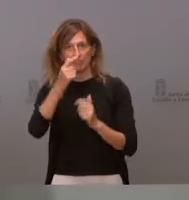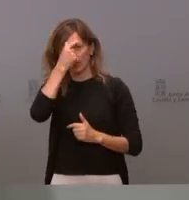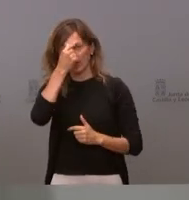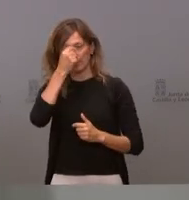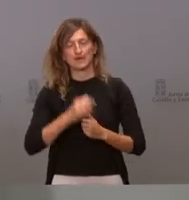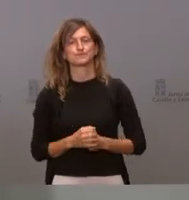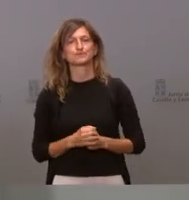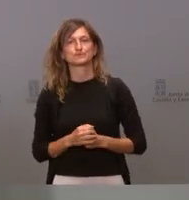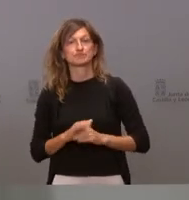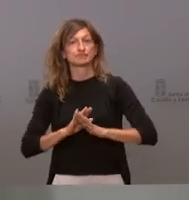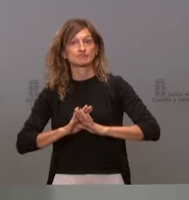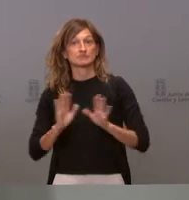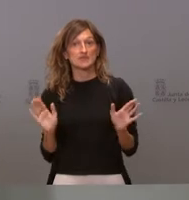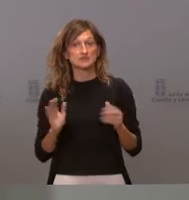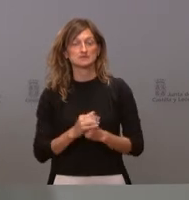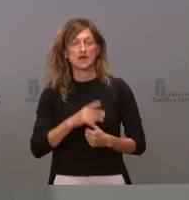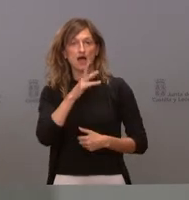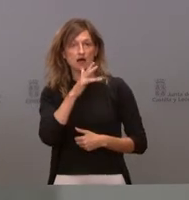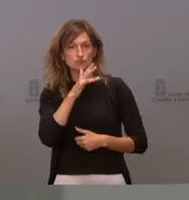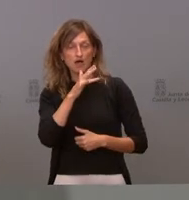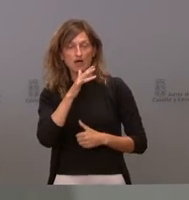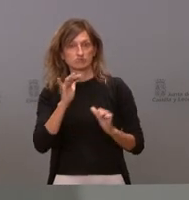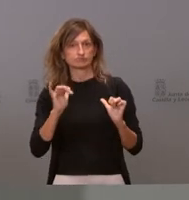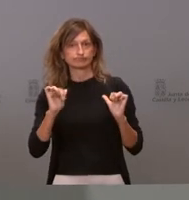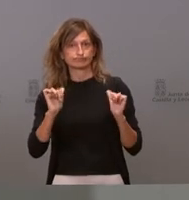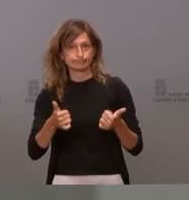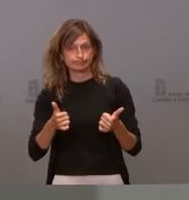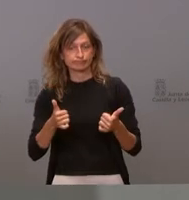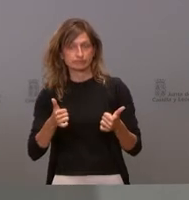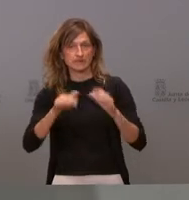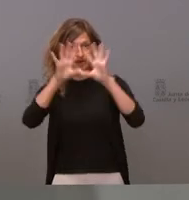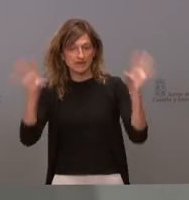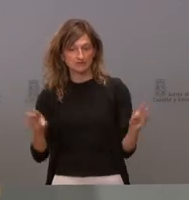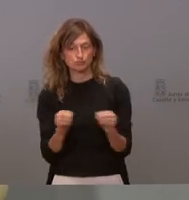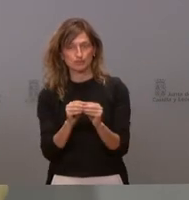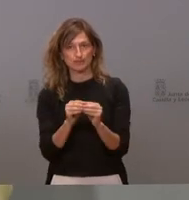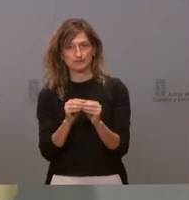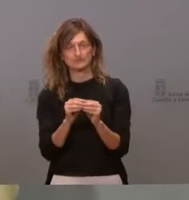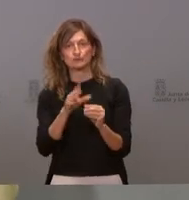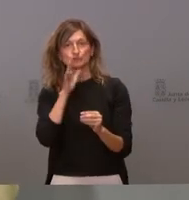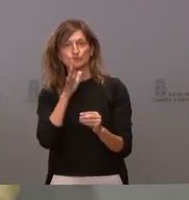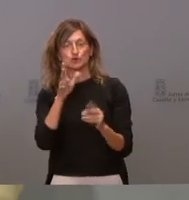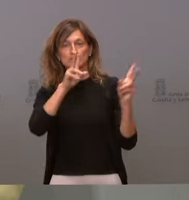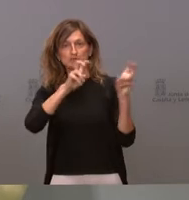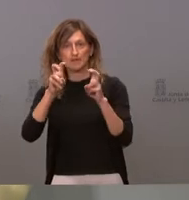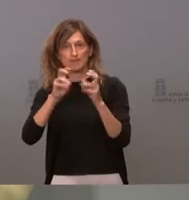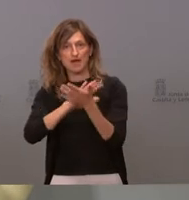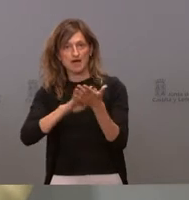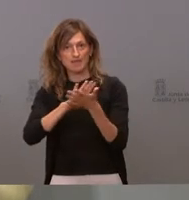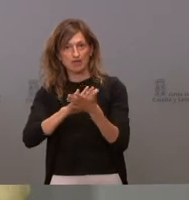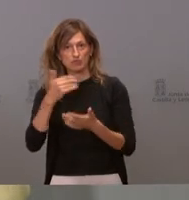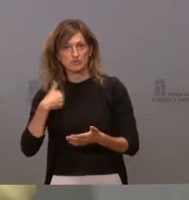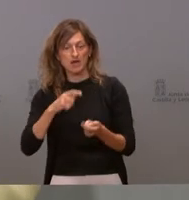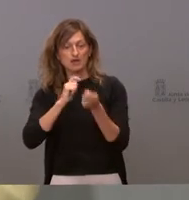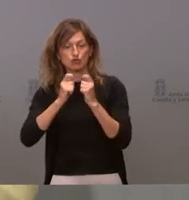Así que, sin más, vamos a hacer un resumen de los asuntos tratados. Tienen las notas